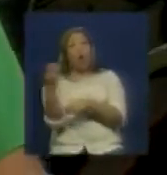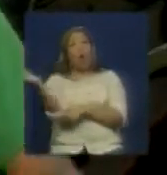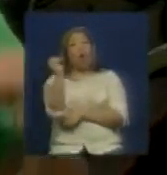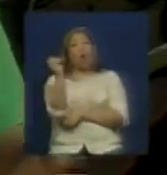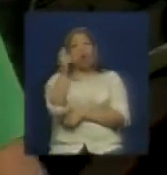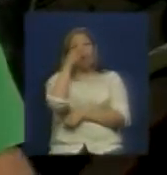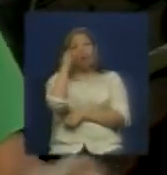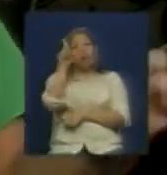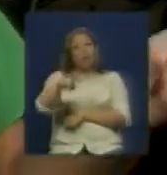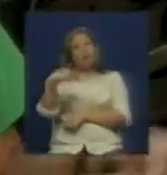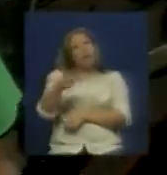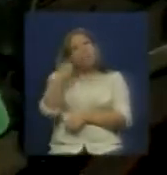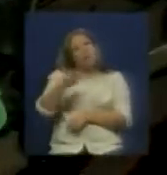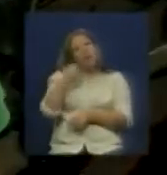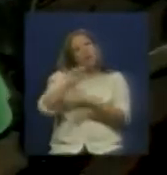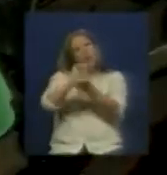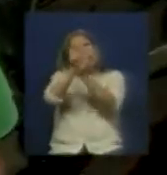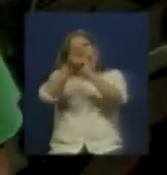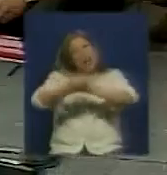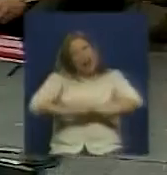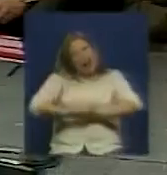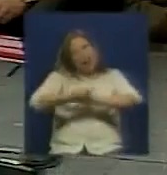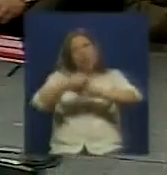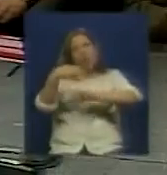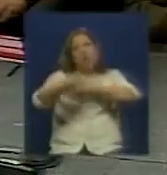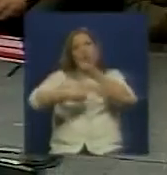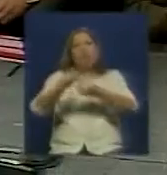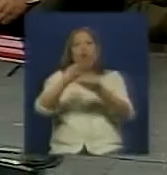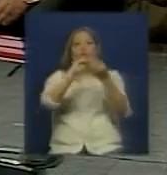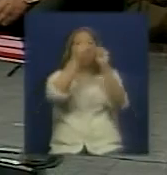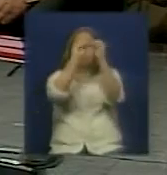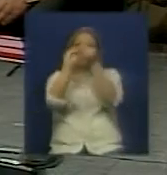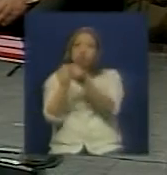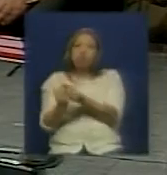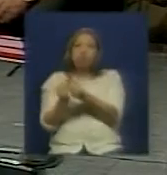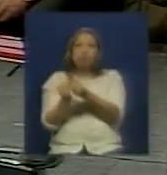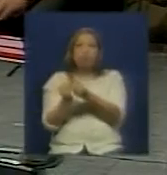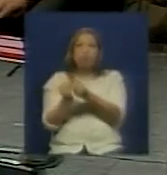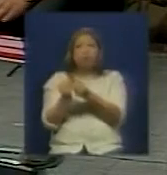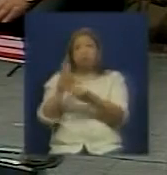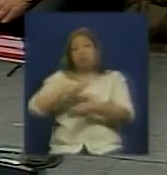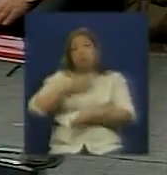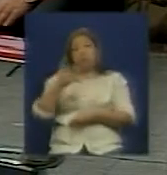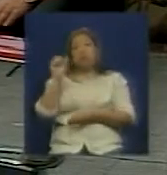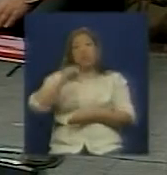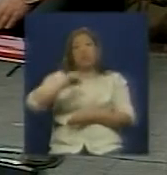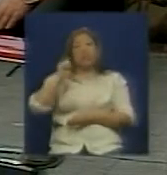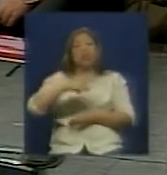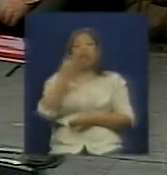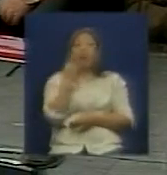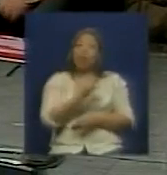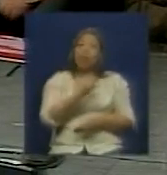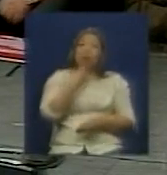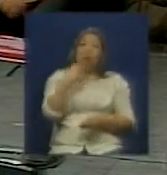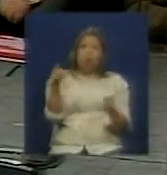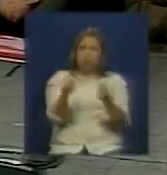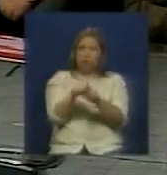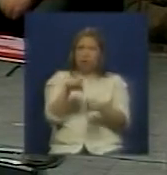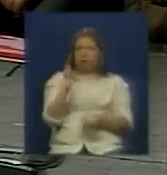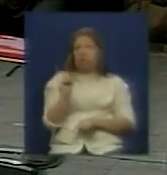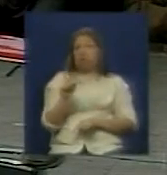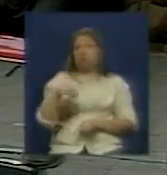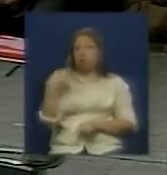partido como del estado por supuesto que compañero esto no es un cambio de cara aquí no estamos en una telenovela aquí lo que estamos